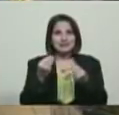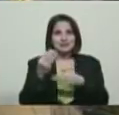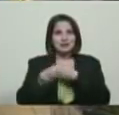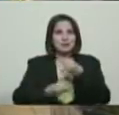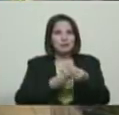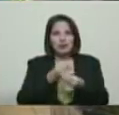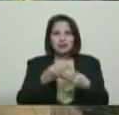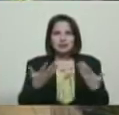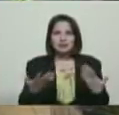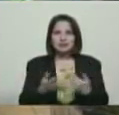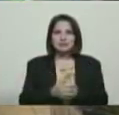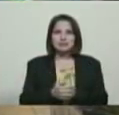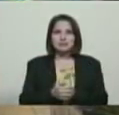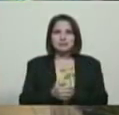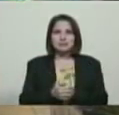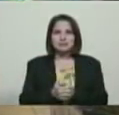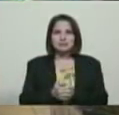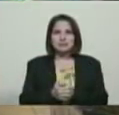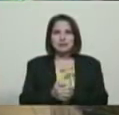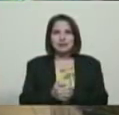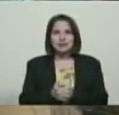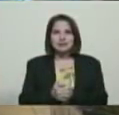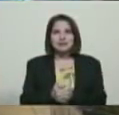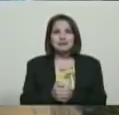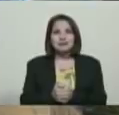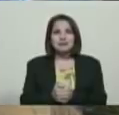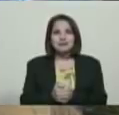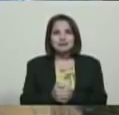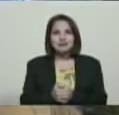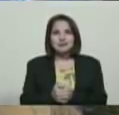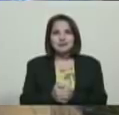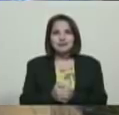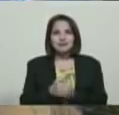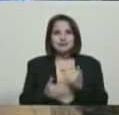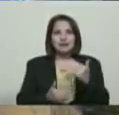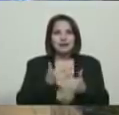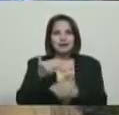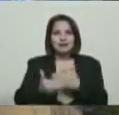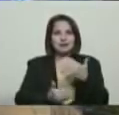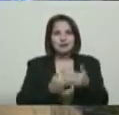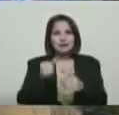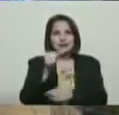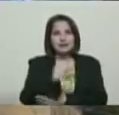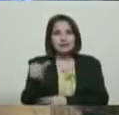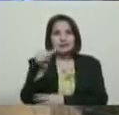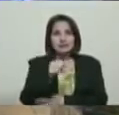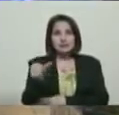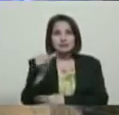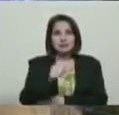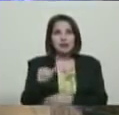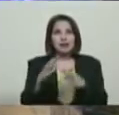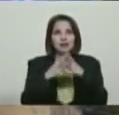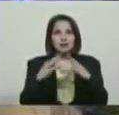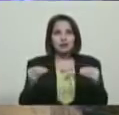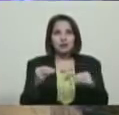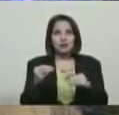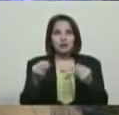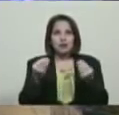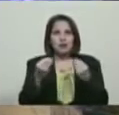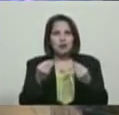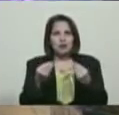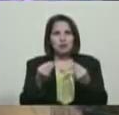para comenzar la próxima semana ya la distribución de todo y la venta. La venta de los